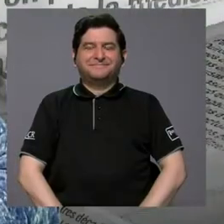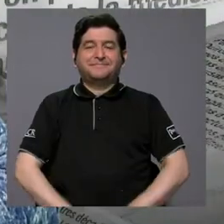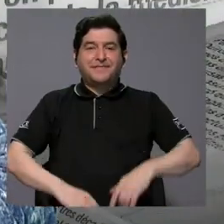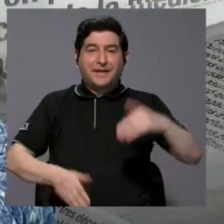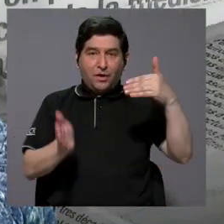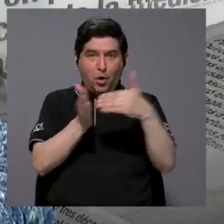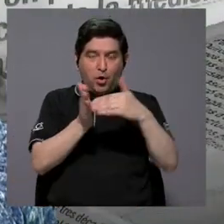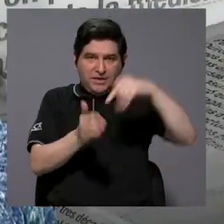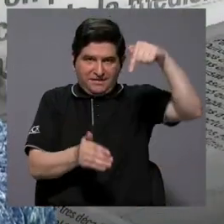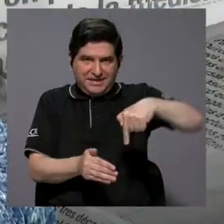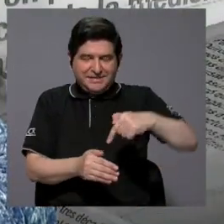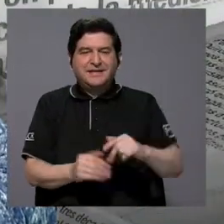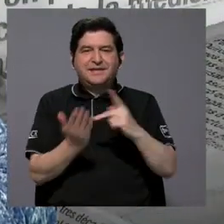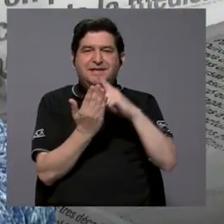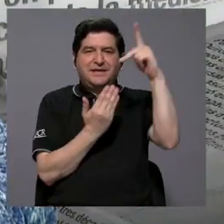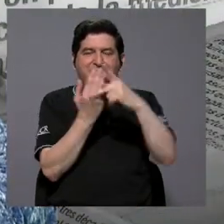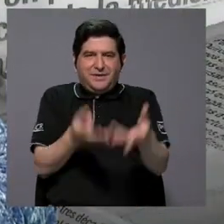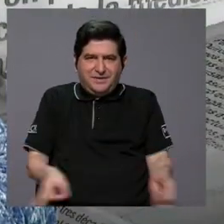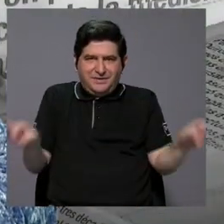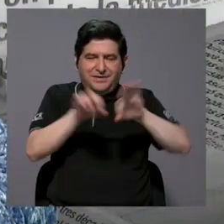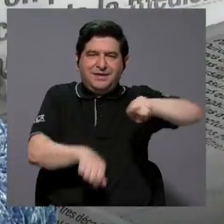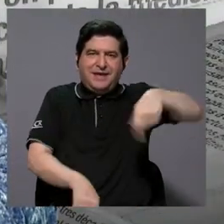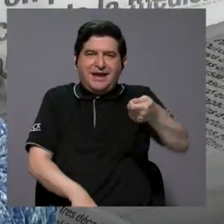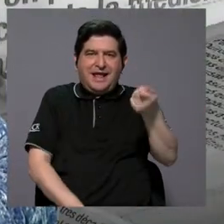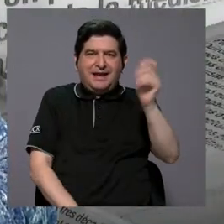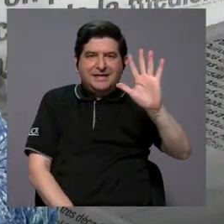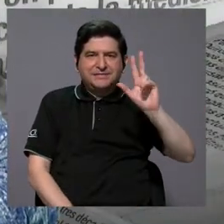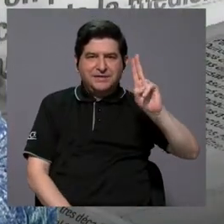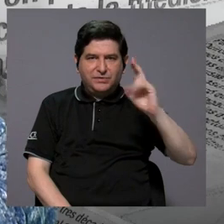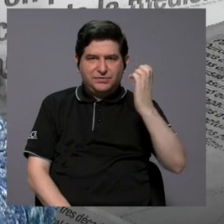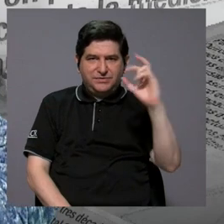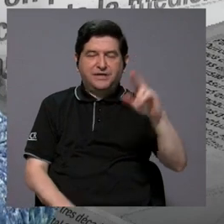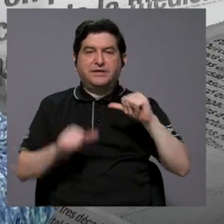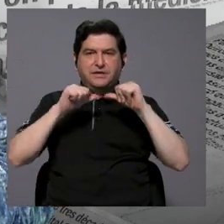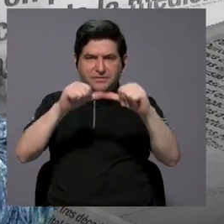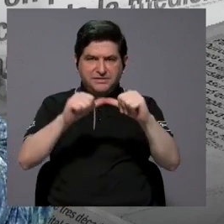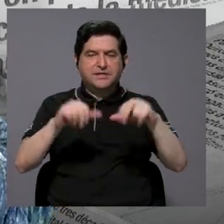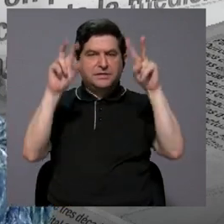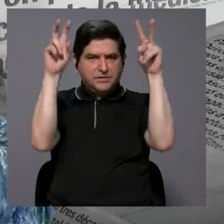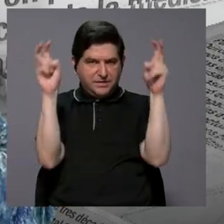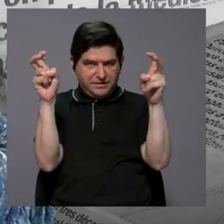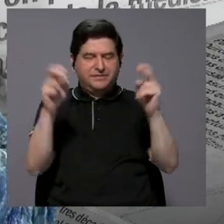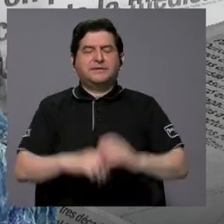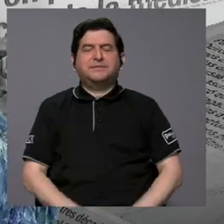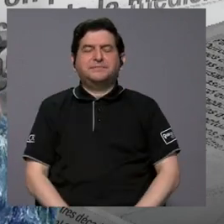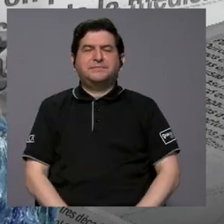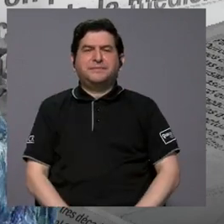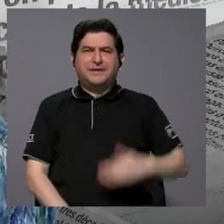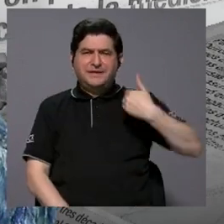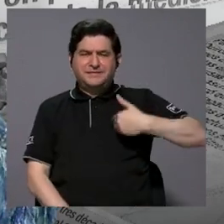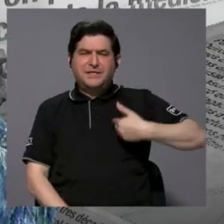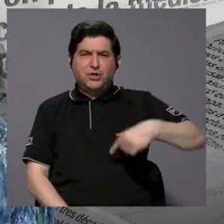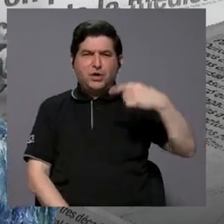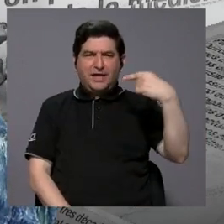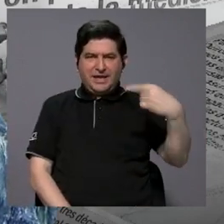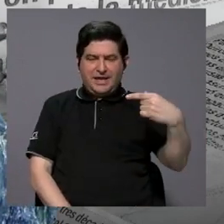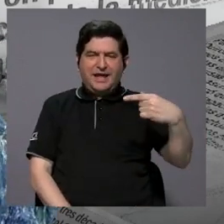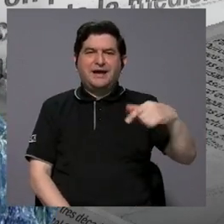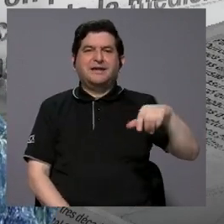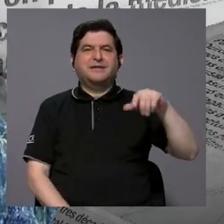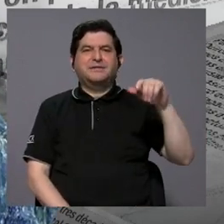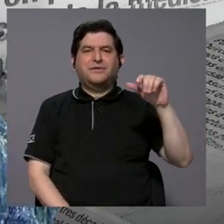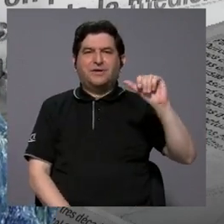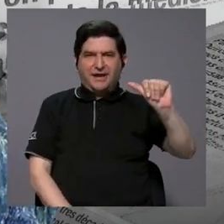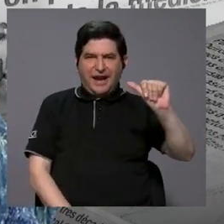Estamos de regreso con lo que importa aquí por Canal 15 UCR, y continuamos con este tema. Gerardo, usted como